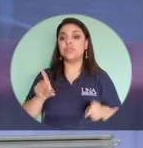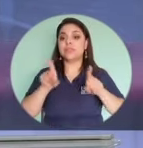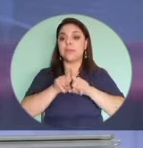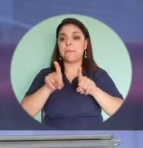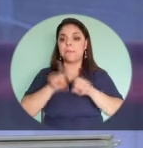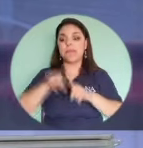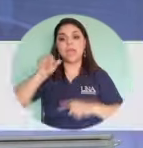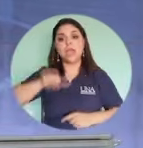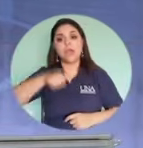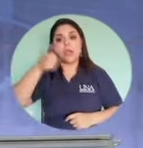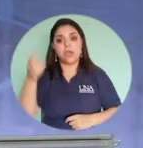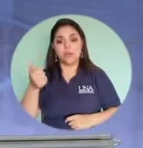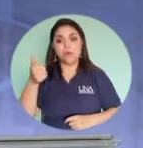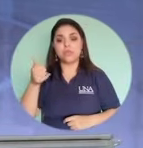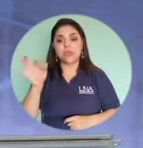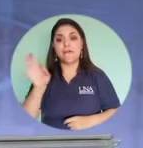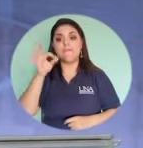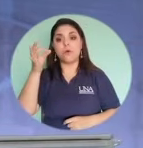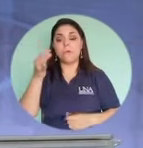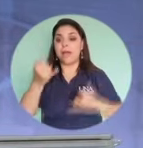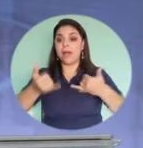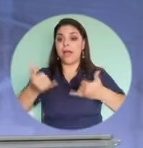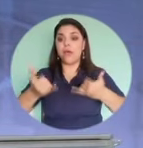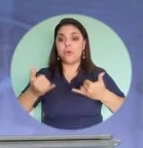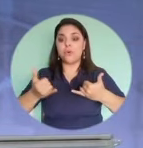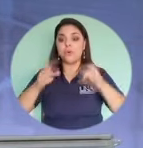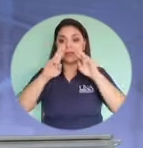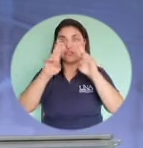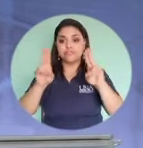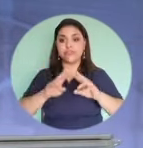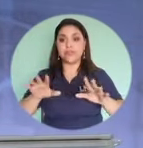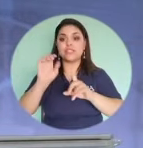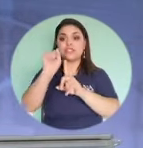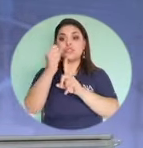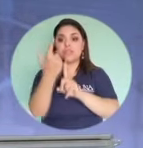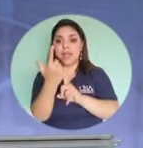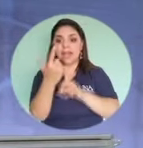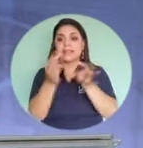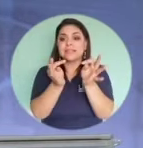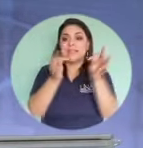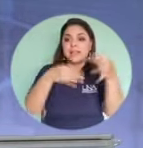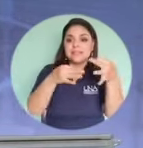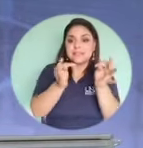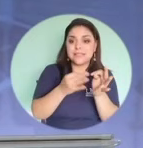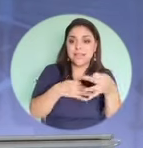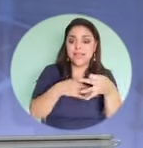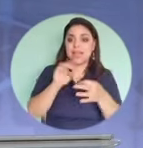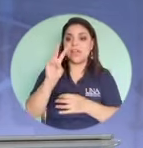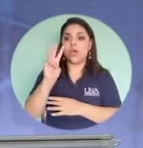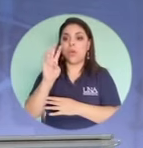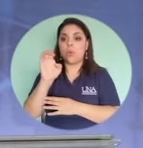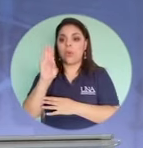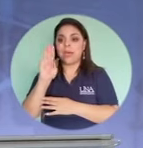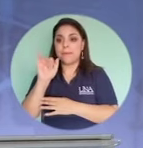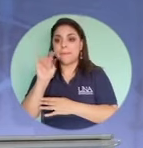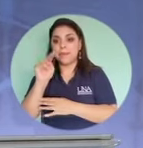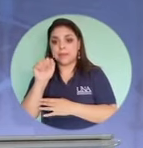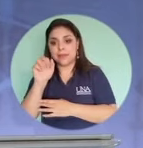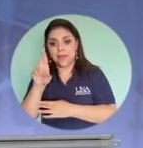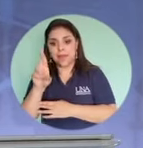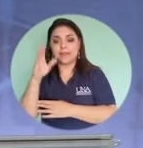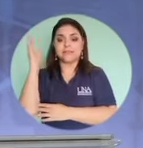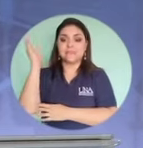dirección ahora promocionan mucho en redes sociales que tal taller que tal charla que un webinar este